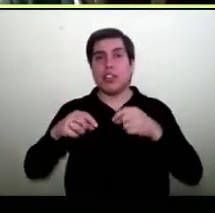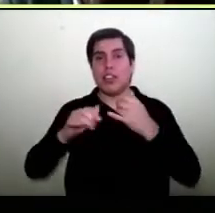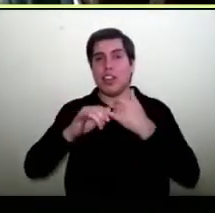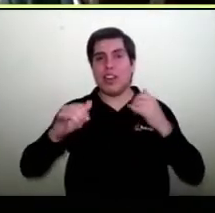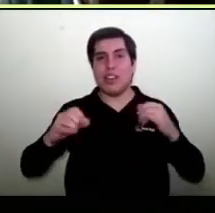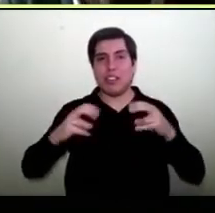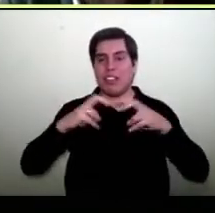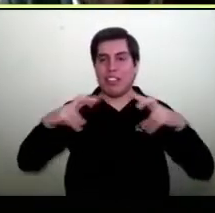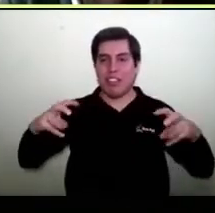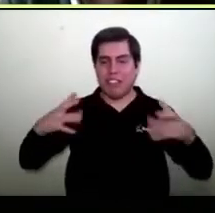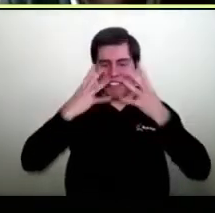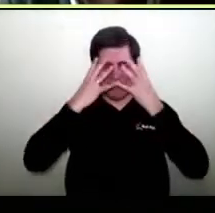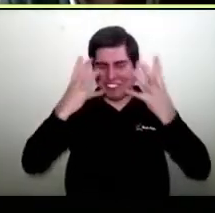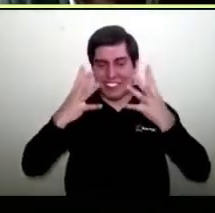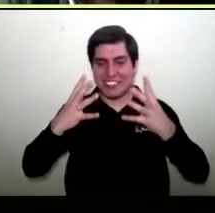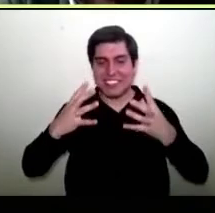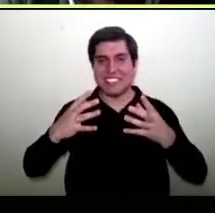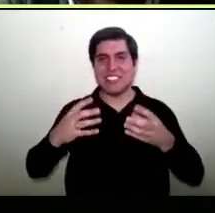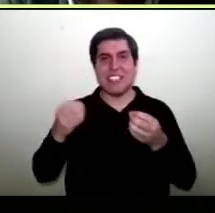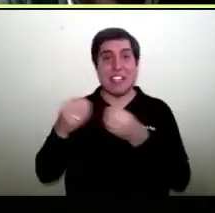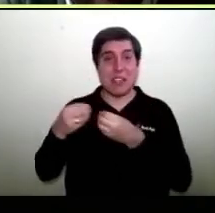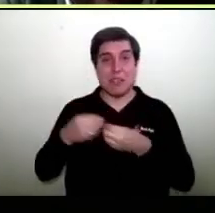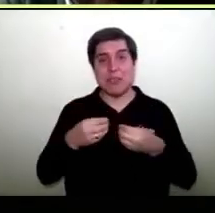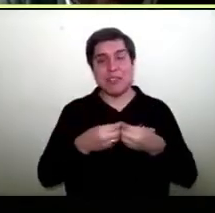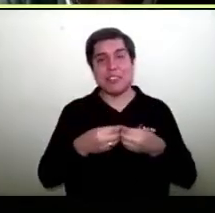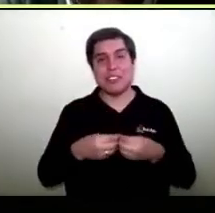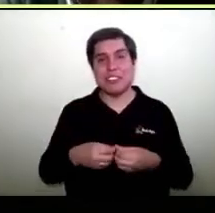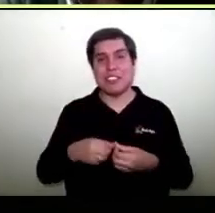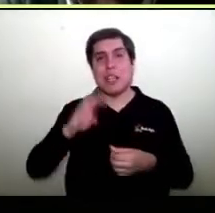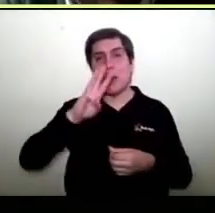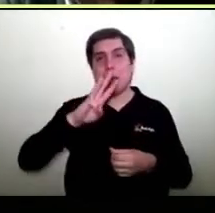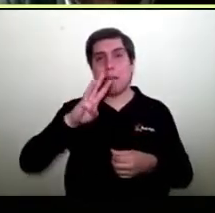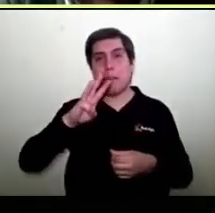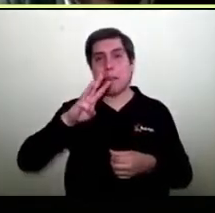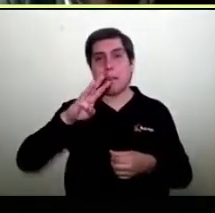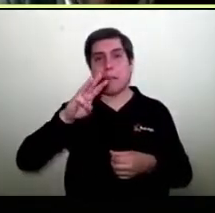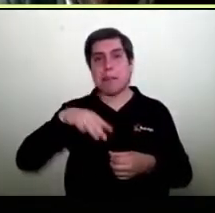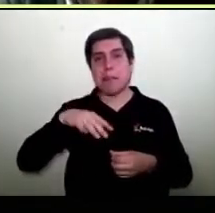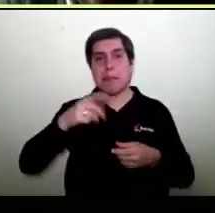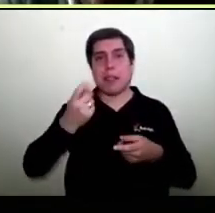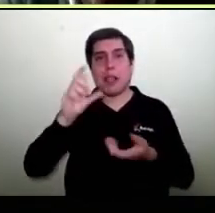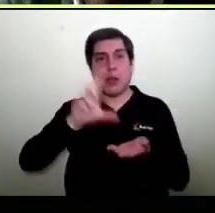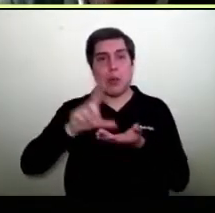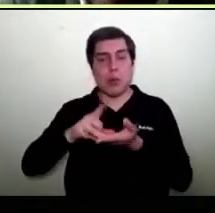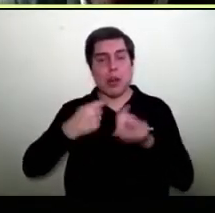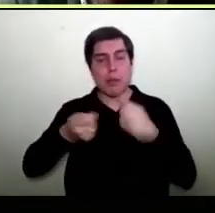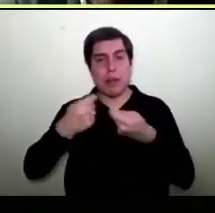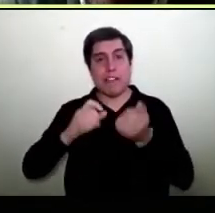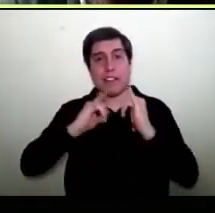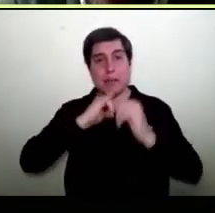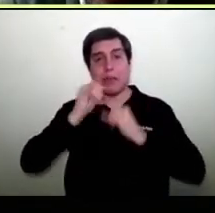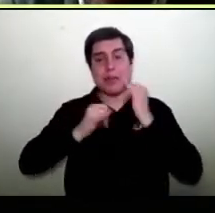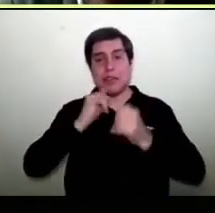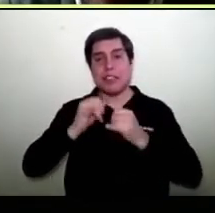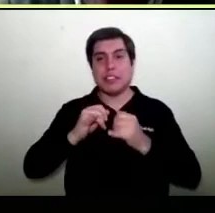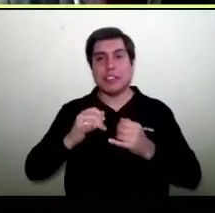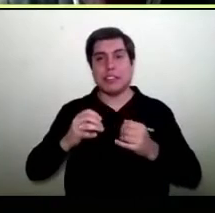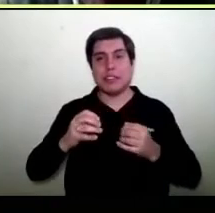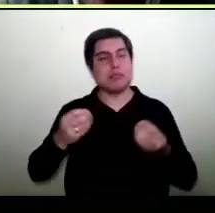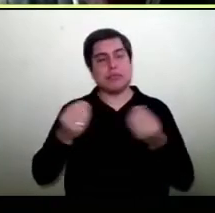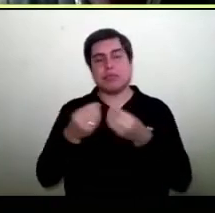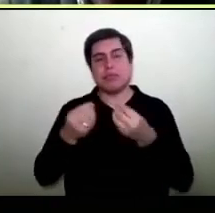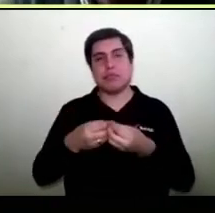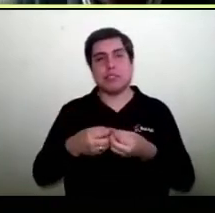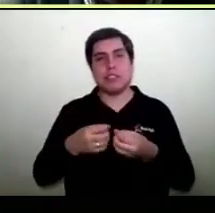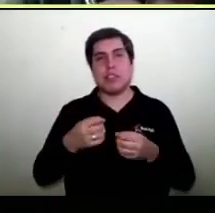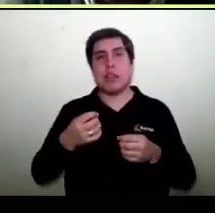construyendo Marketplace. Está lleno de Marketplace. Creo que hoy día el mundo, no solamente Chile, se llenó de Marketplace.